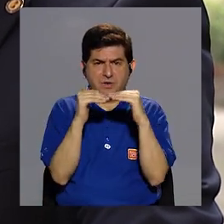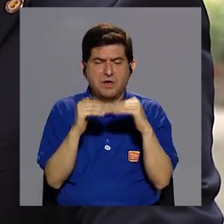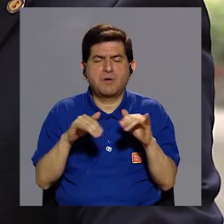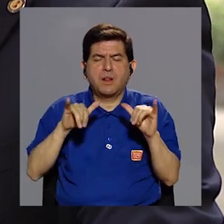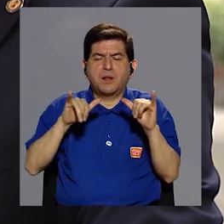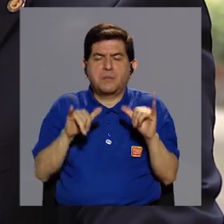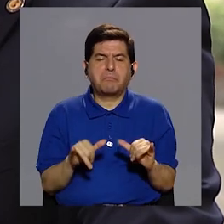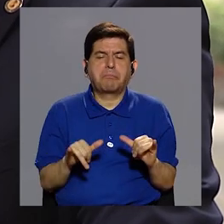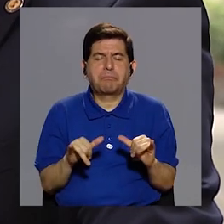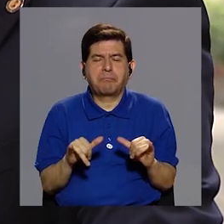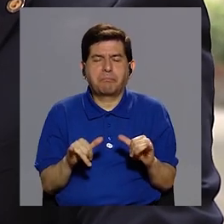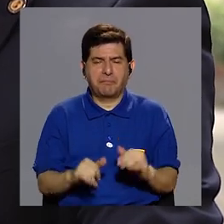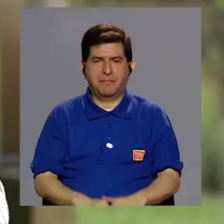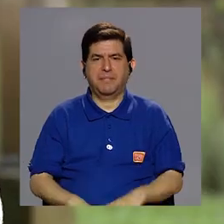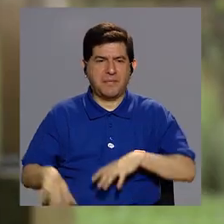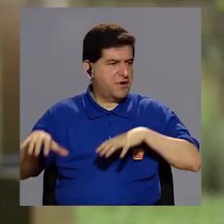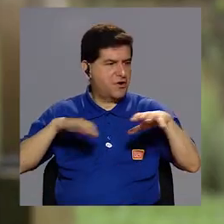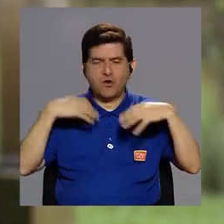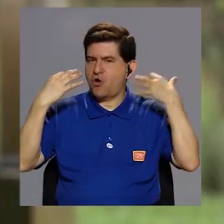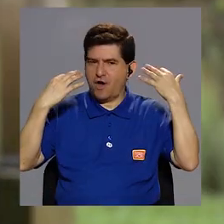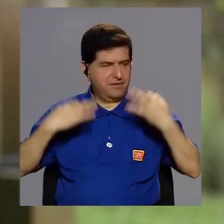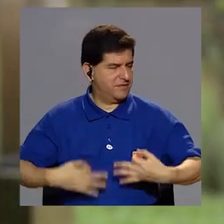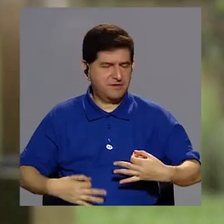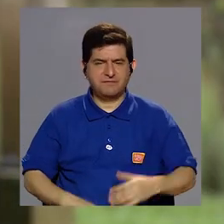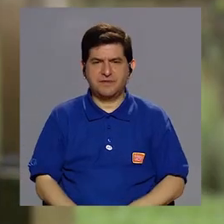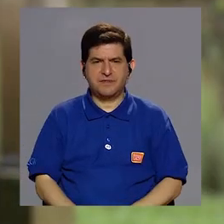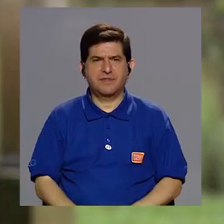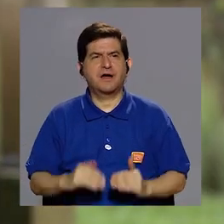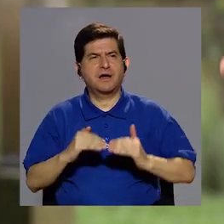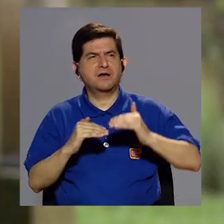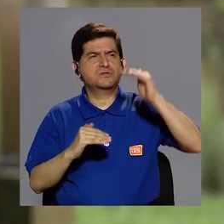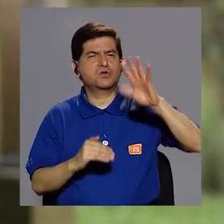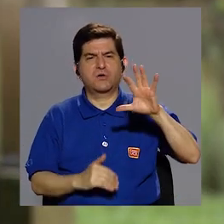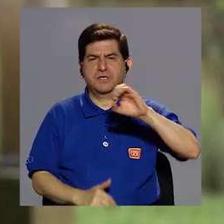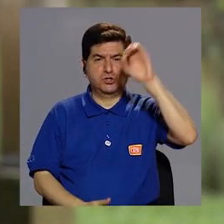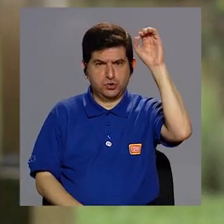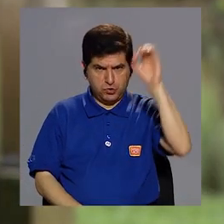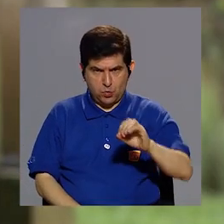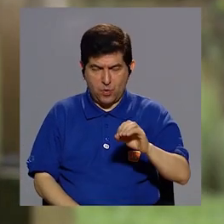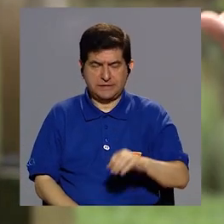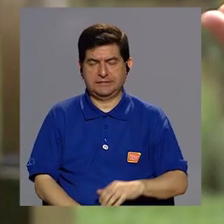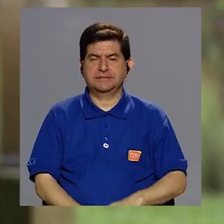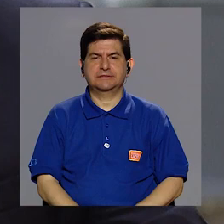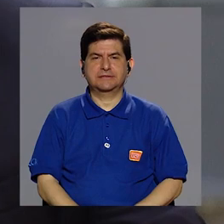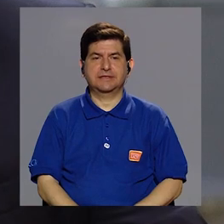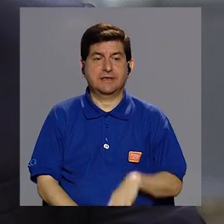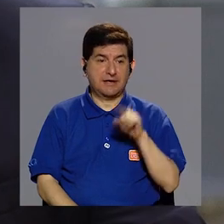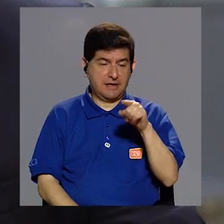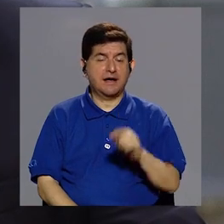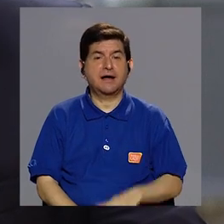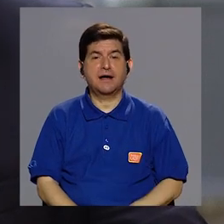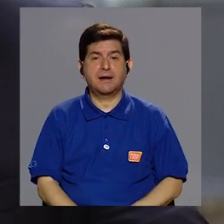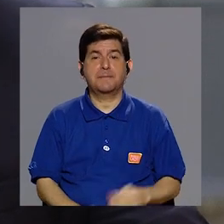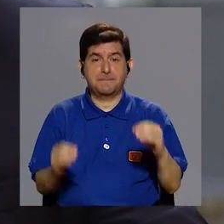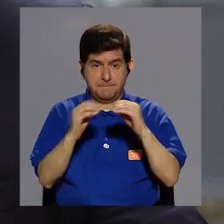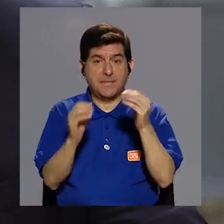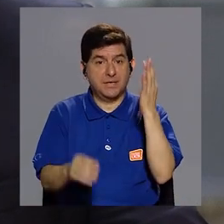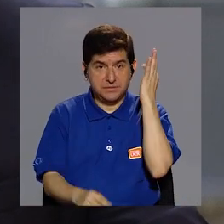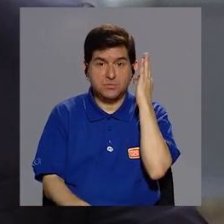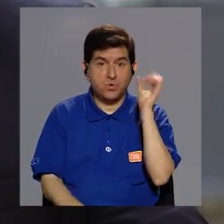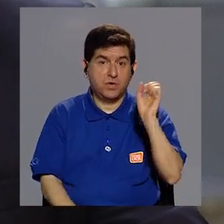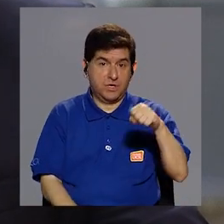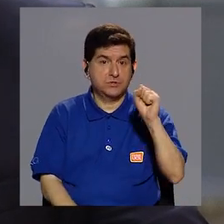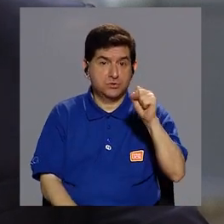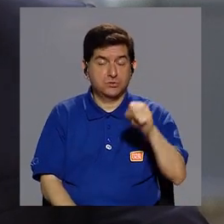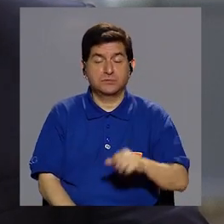sedentarismo, de inactividad física. Un poco más del 50%, sí, es mayor en las mujeres,